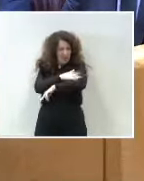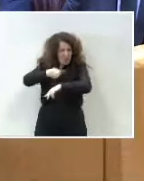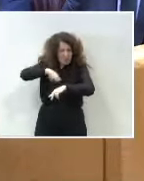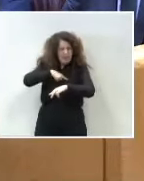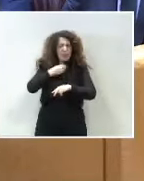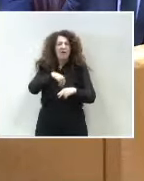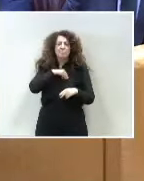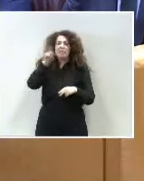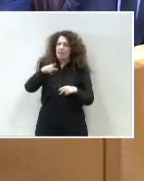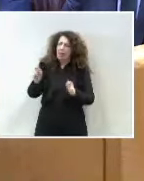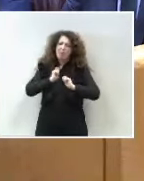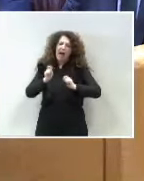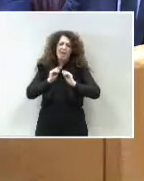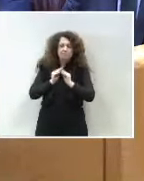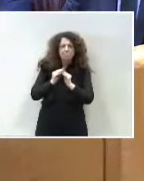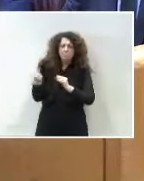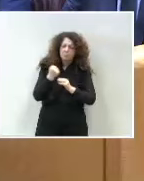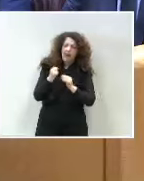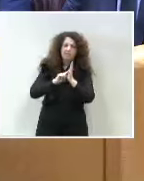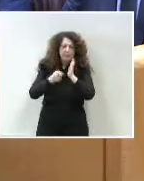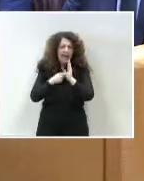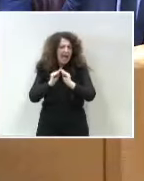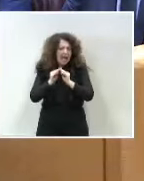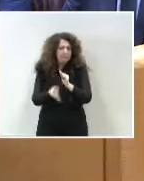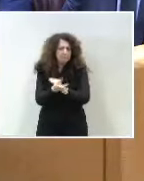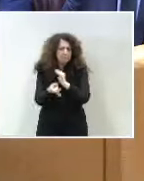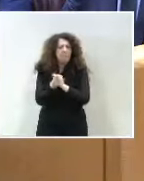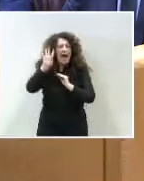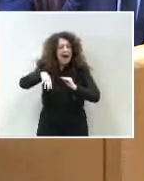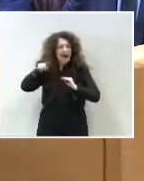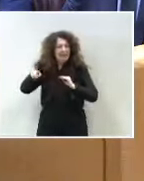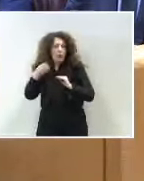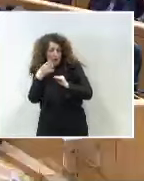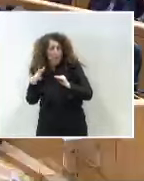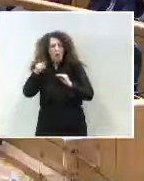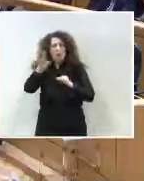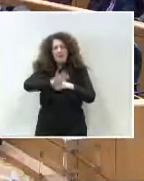adelante importantes leyes que son buenas tanto para Cataluña como para el conjunto de la sociedad española.